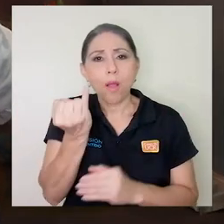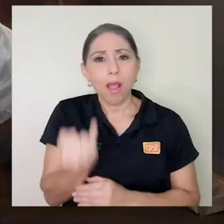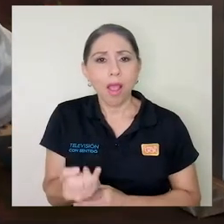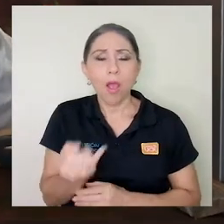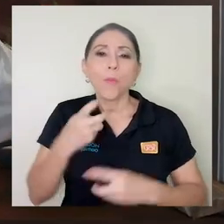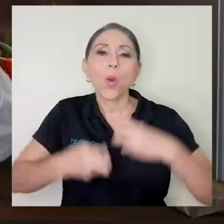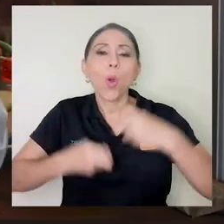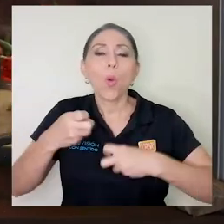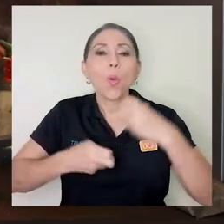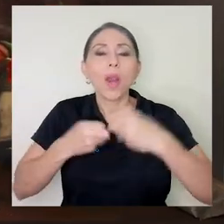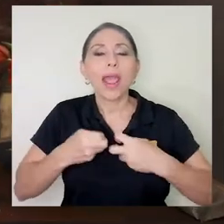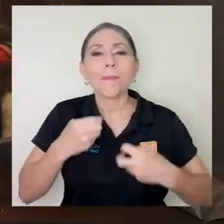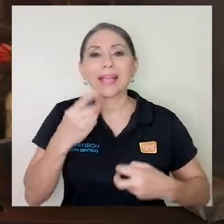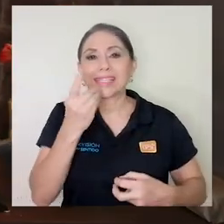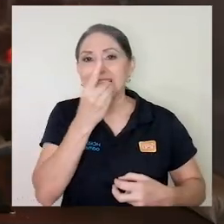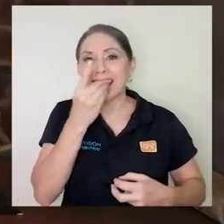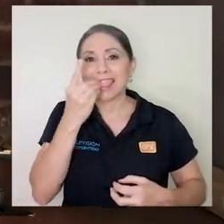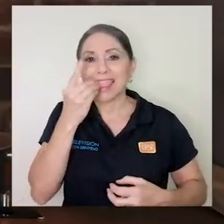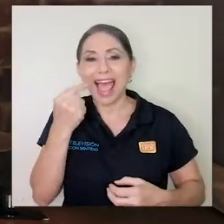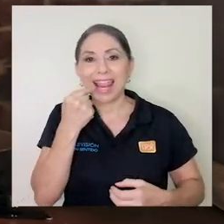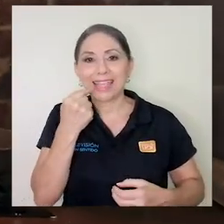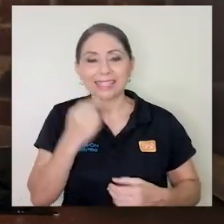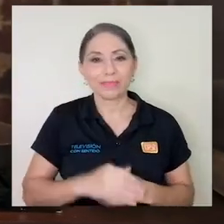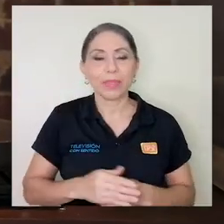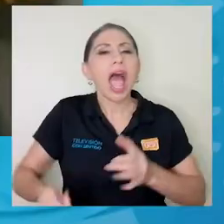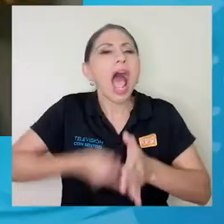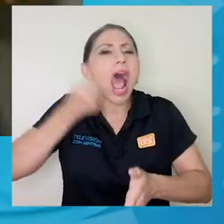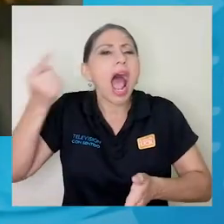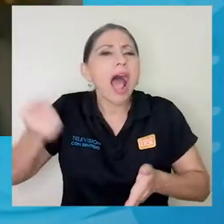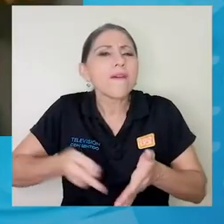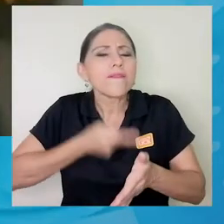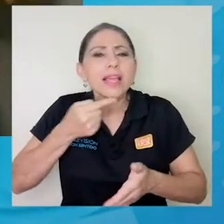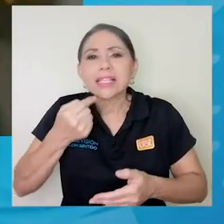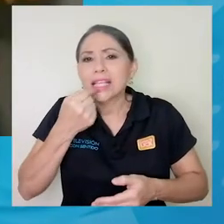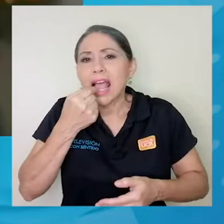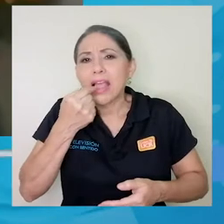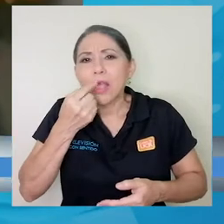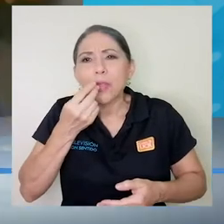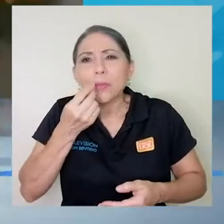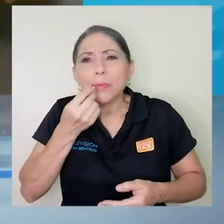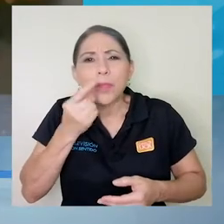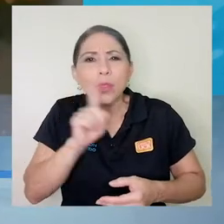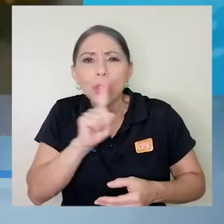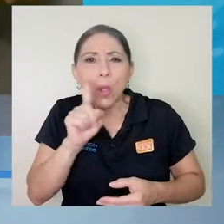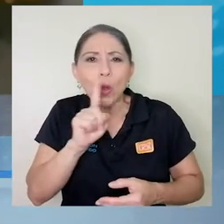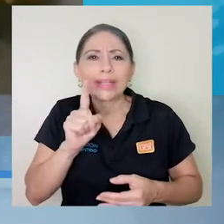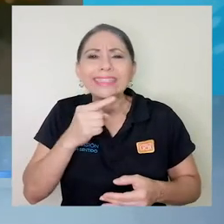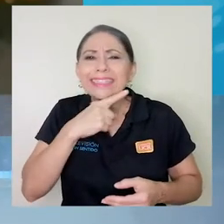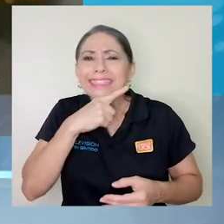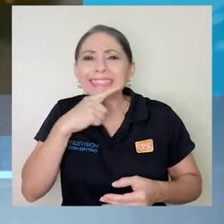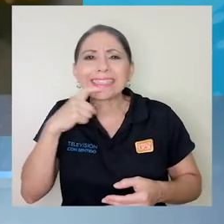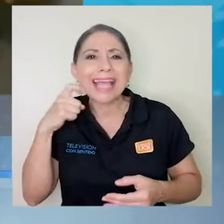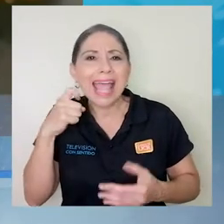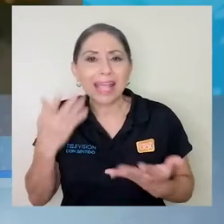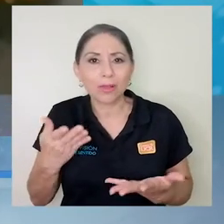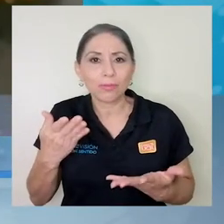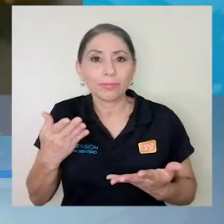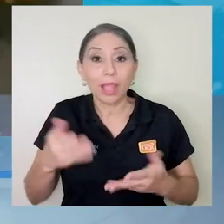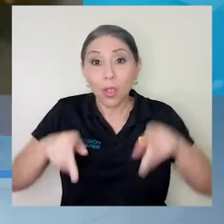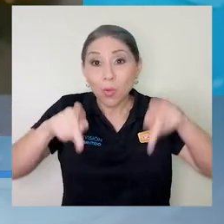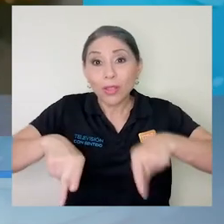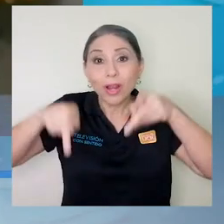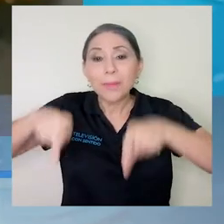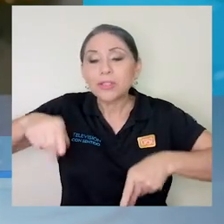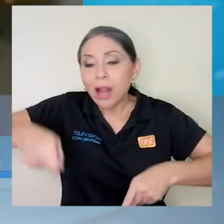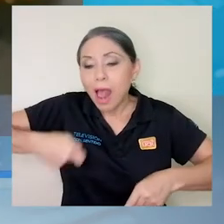problemas bucodentales. Hay a veces excesiva resequedad, no hay producción de saliva,